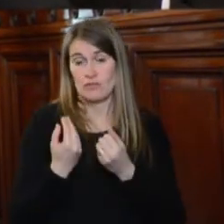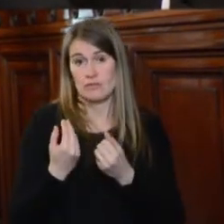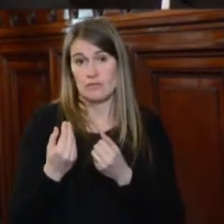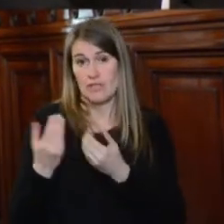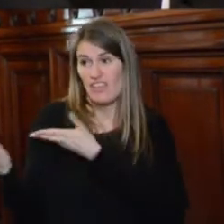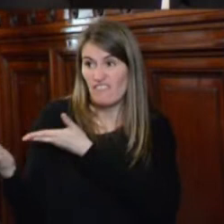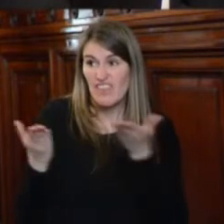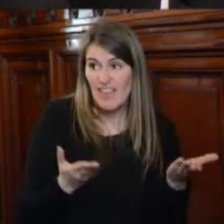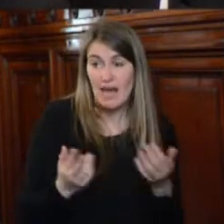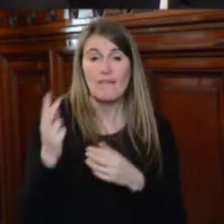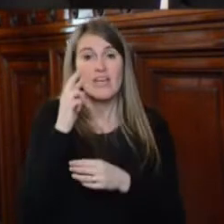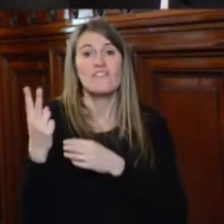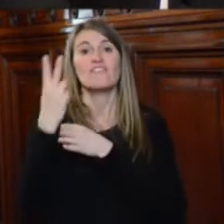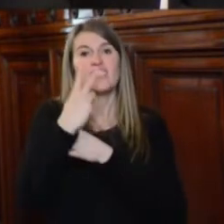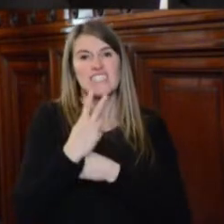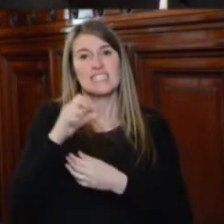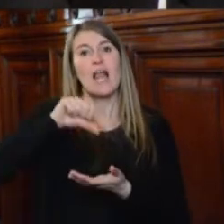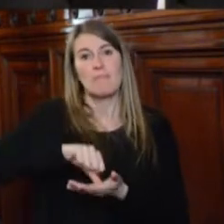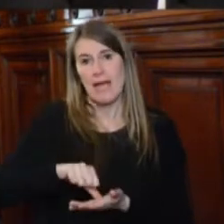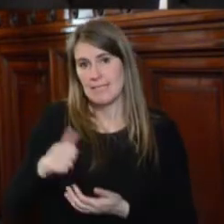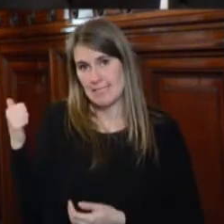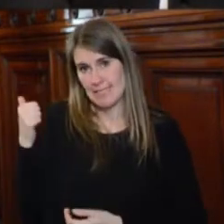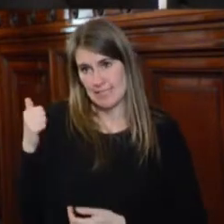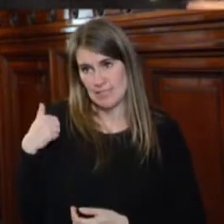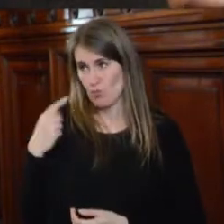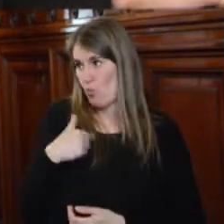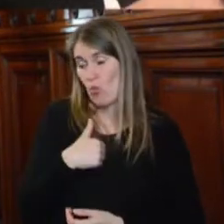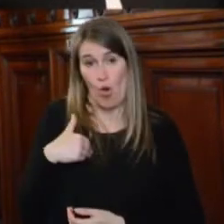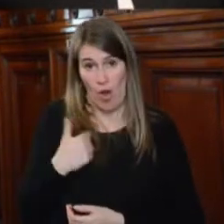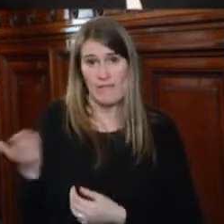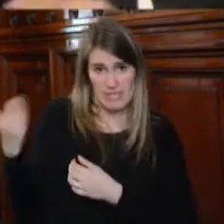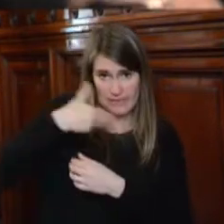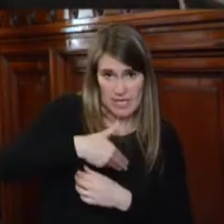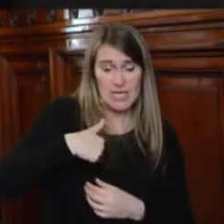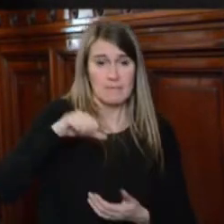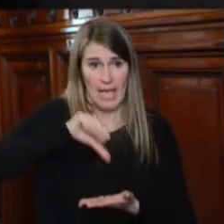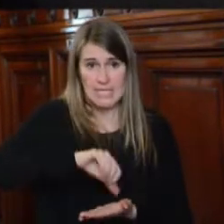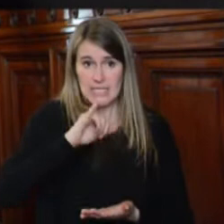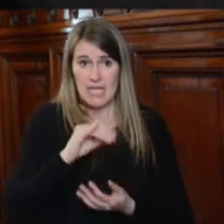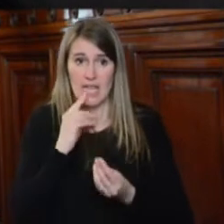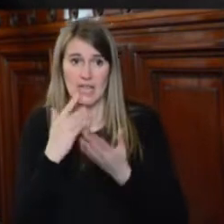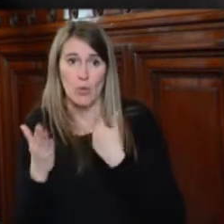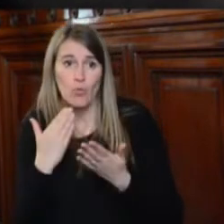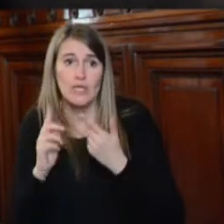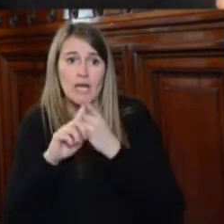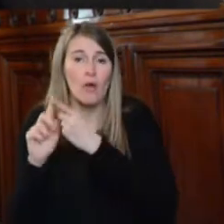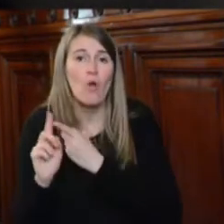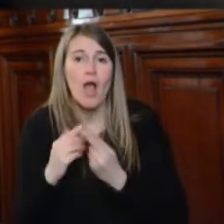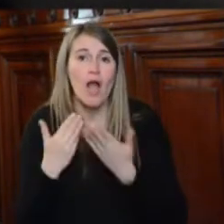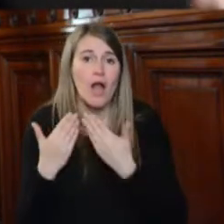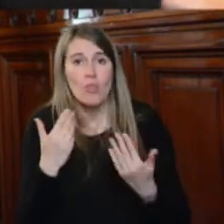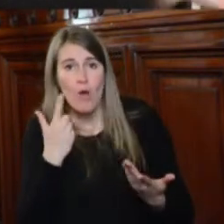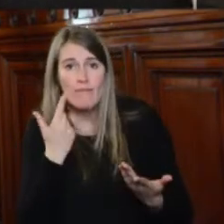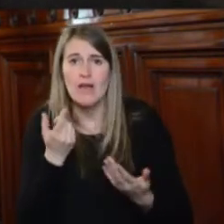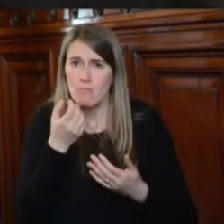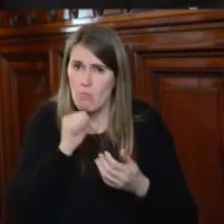a que visite nuestro país en sus fusiones, y conozca y podemos discutir y ver todas las situaciones que usted ha planteado, será